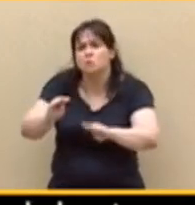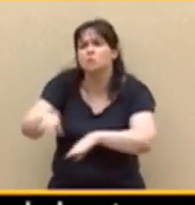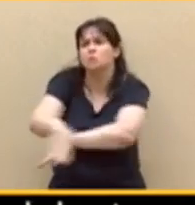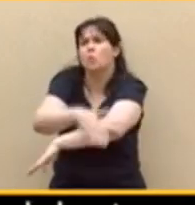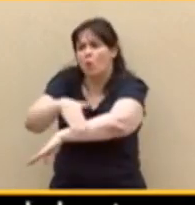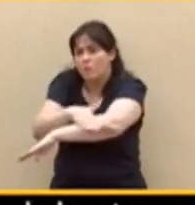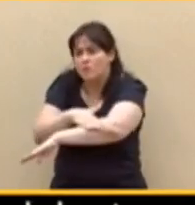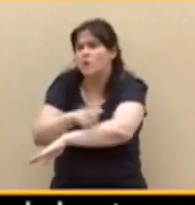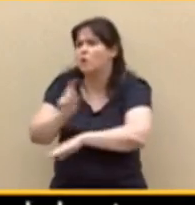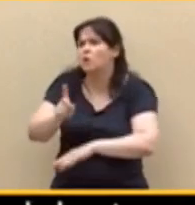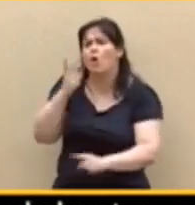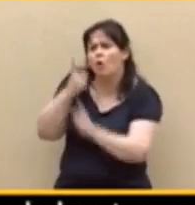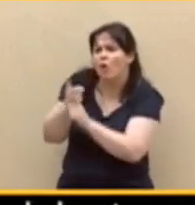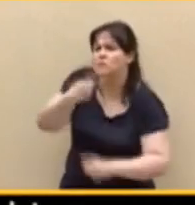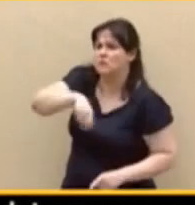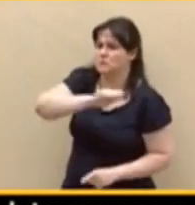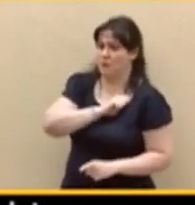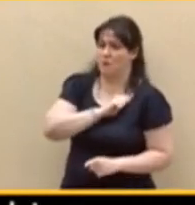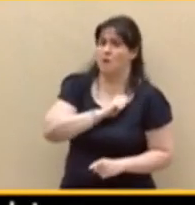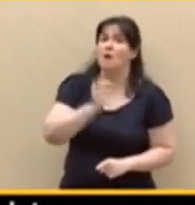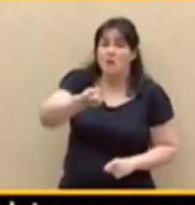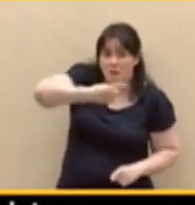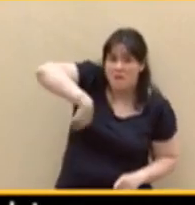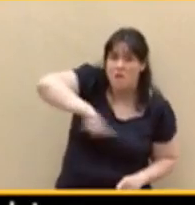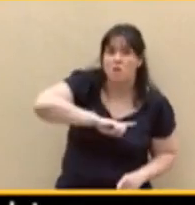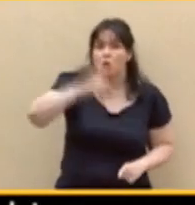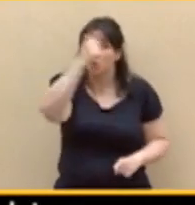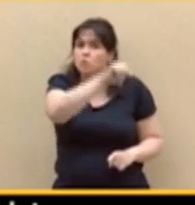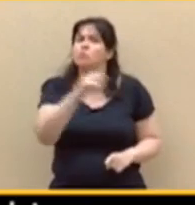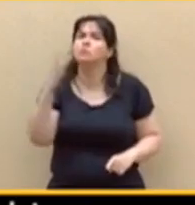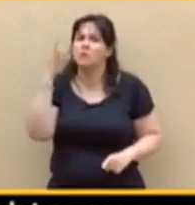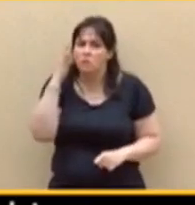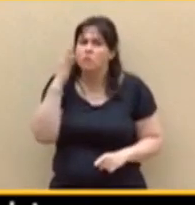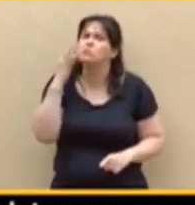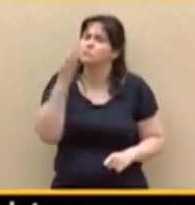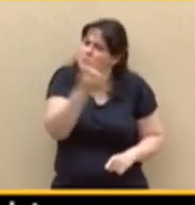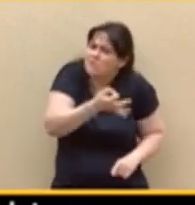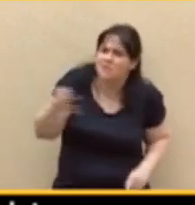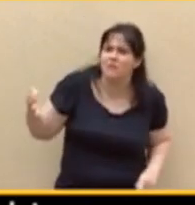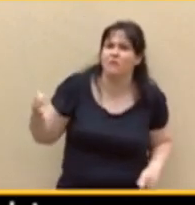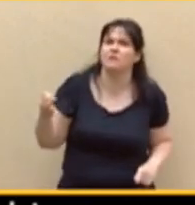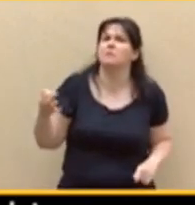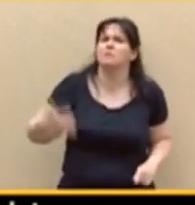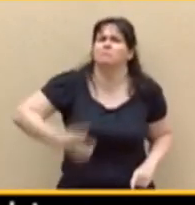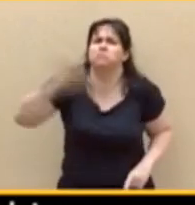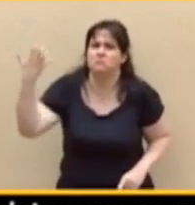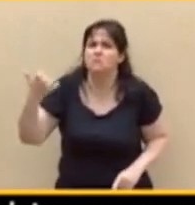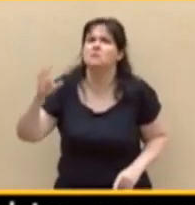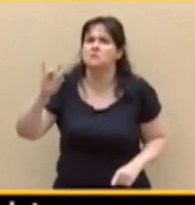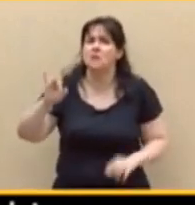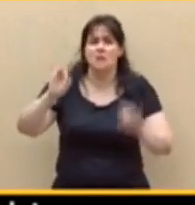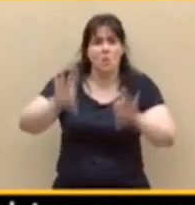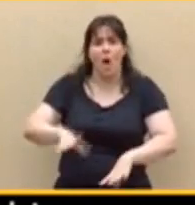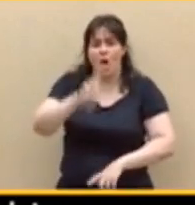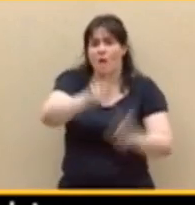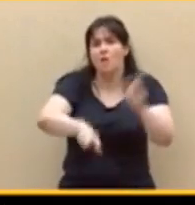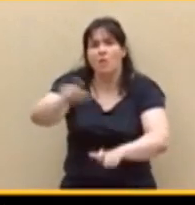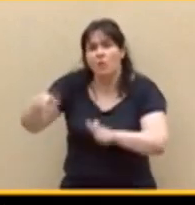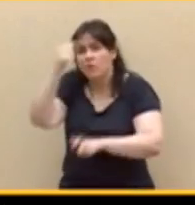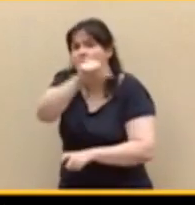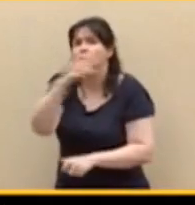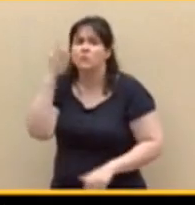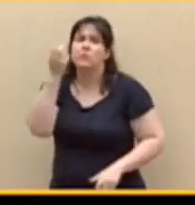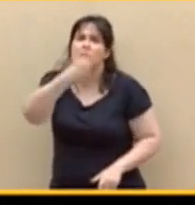España. Y nosotros y nosotras estamos, efectivamente, indignados como están los ciudadanos de nuestro país. Y he